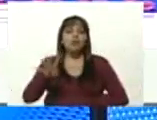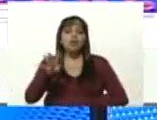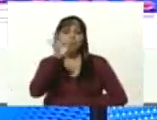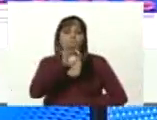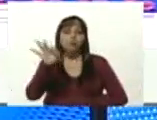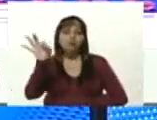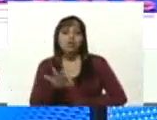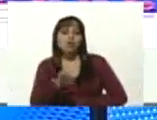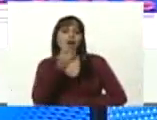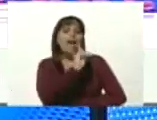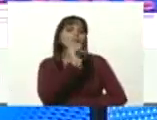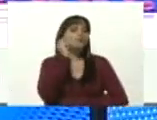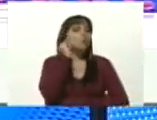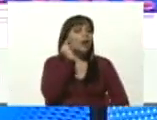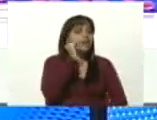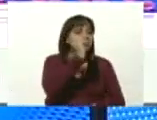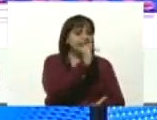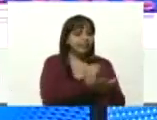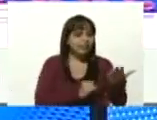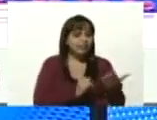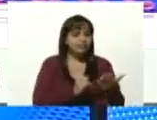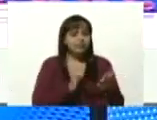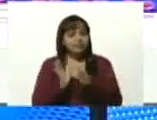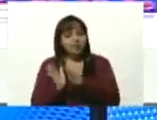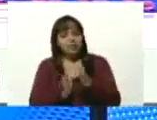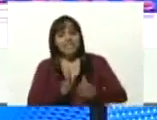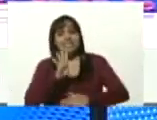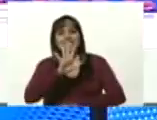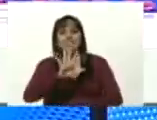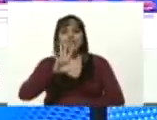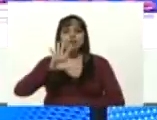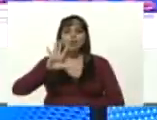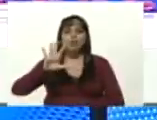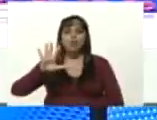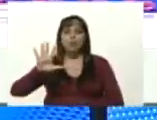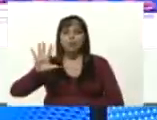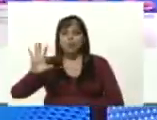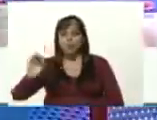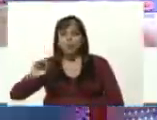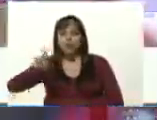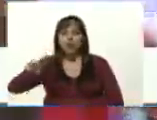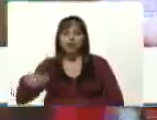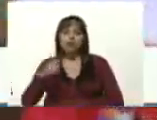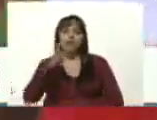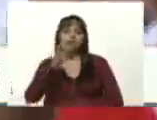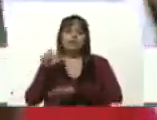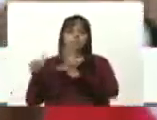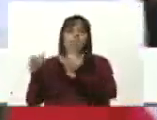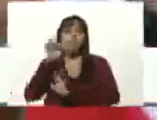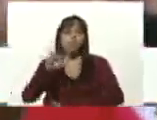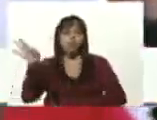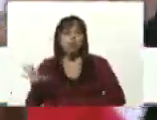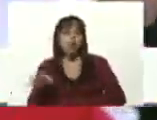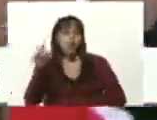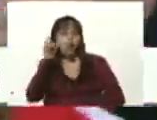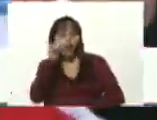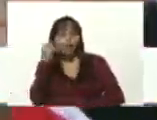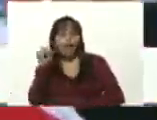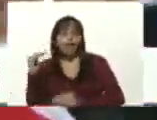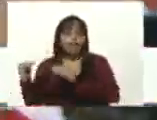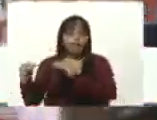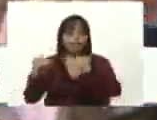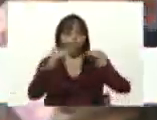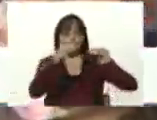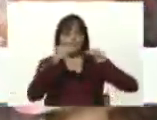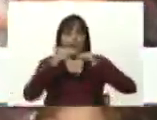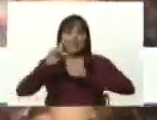son mujeres y el 50.56% hombres paridad primera vez